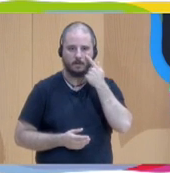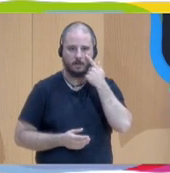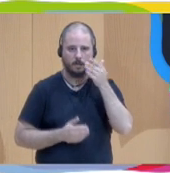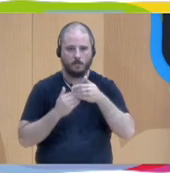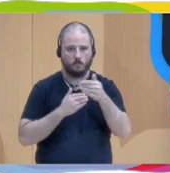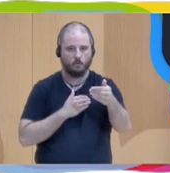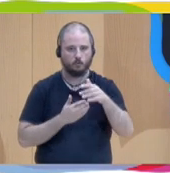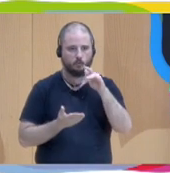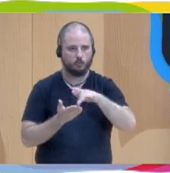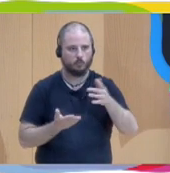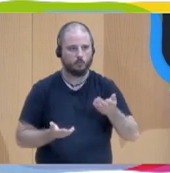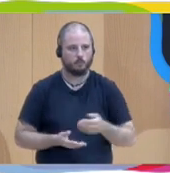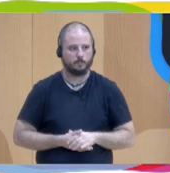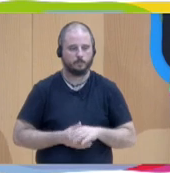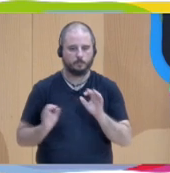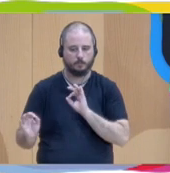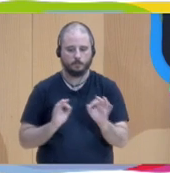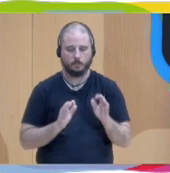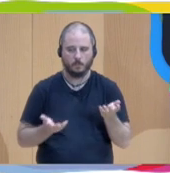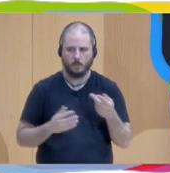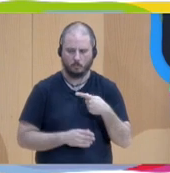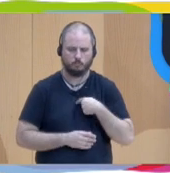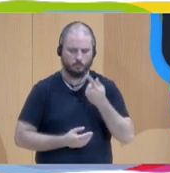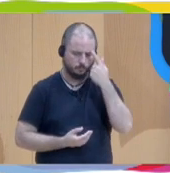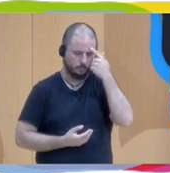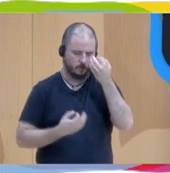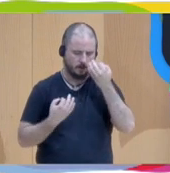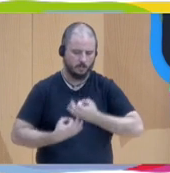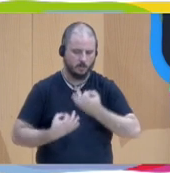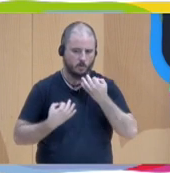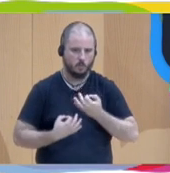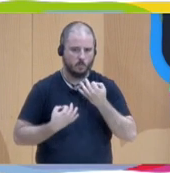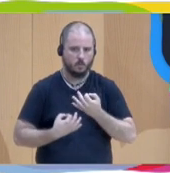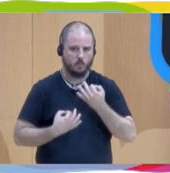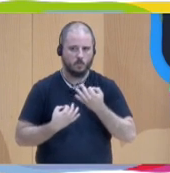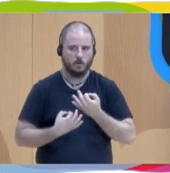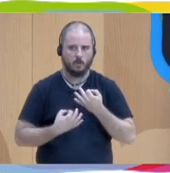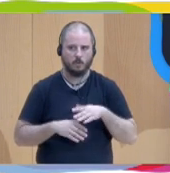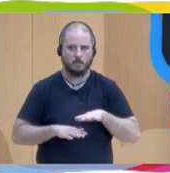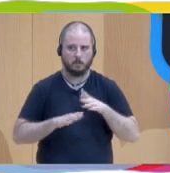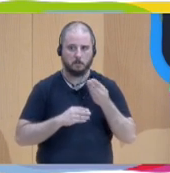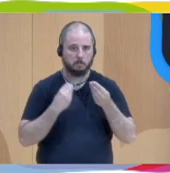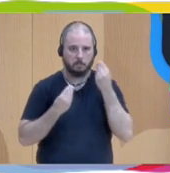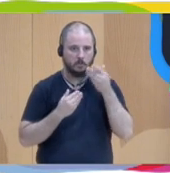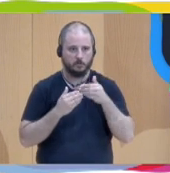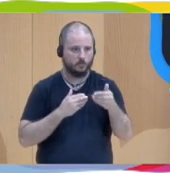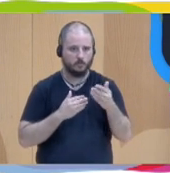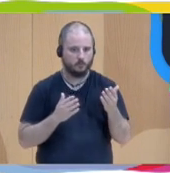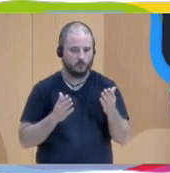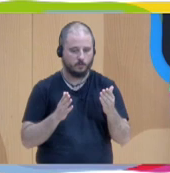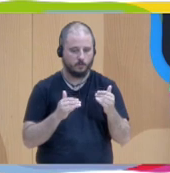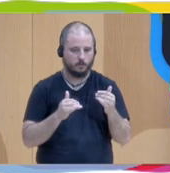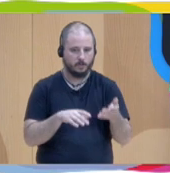I'm quite sure about it, but I think that there is no future if we don't understand what has happened.